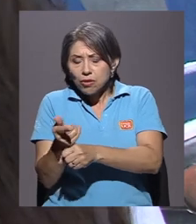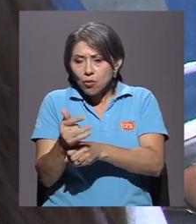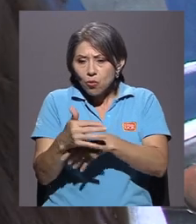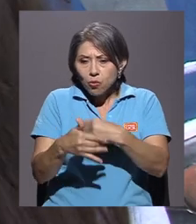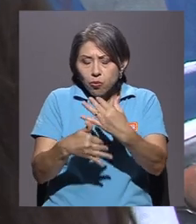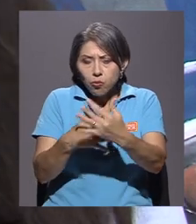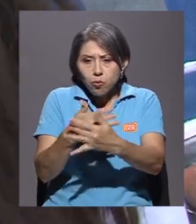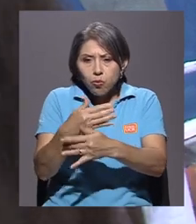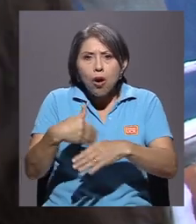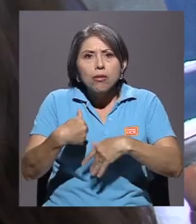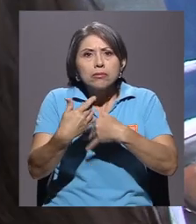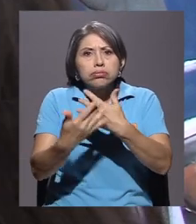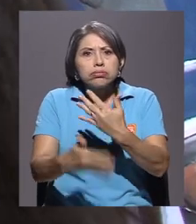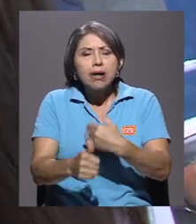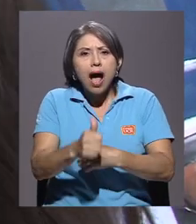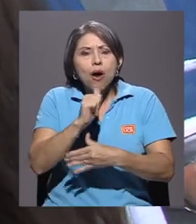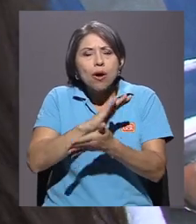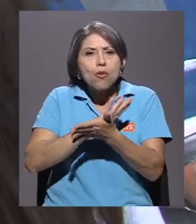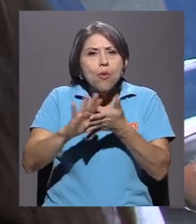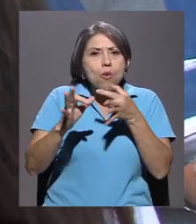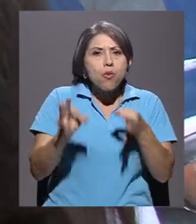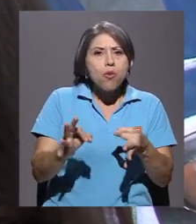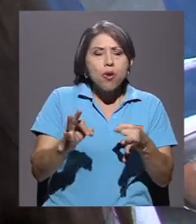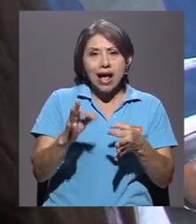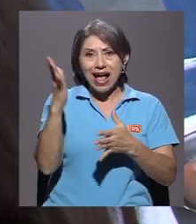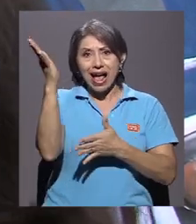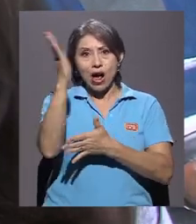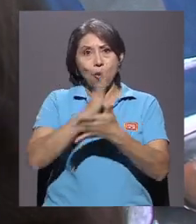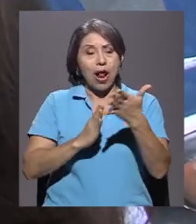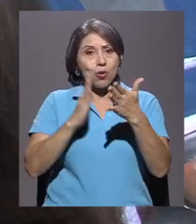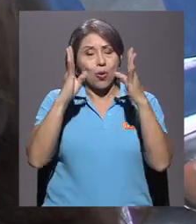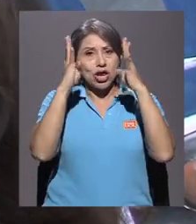algo súper innovador porque no suena nada difícil y no lo es en realidad.